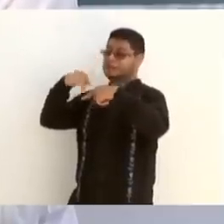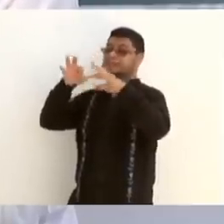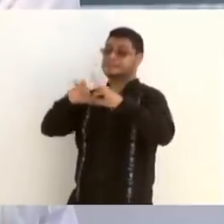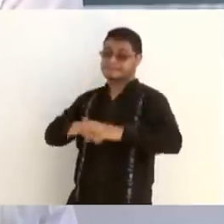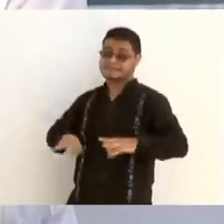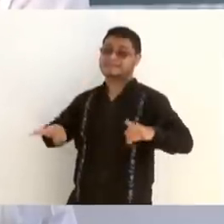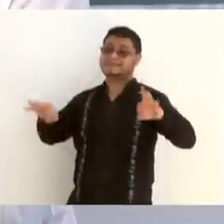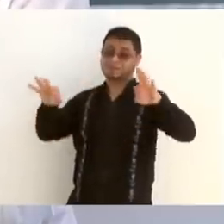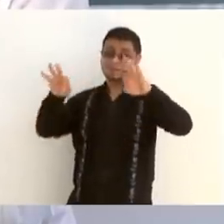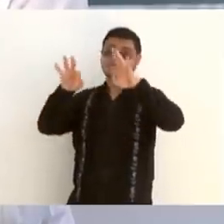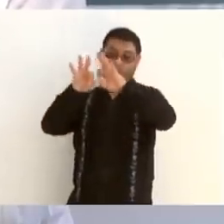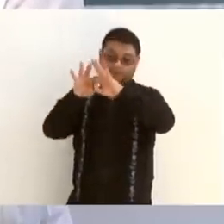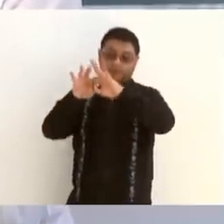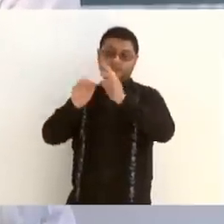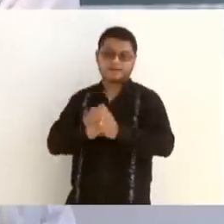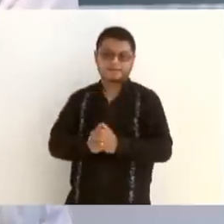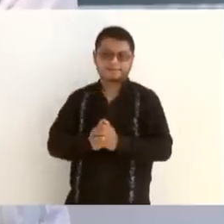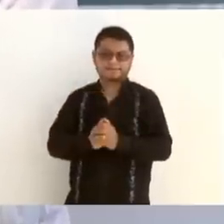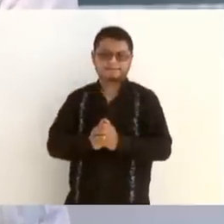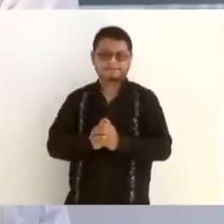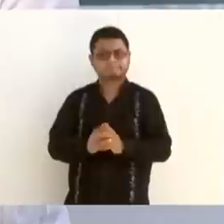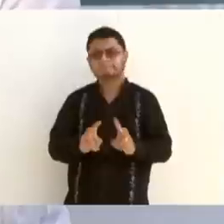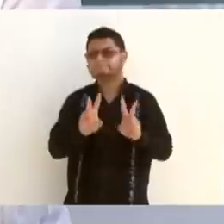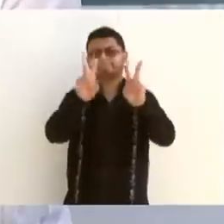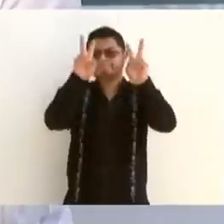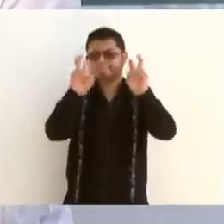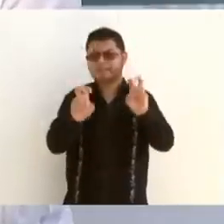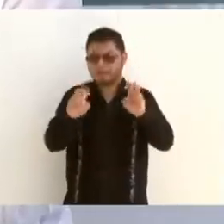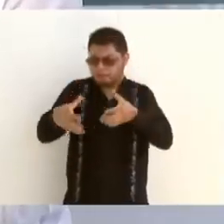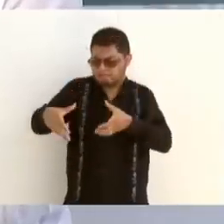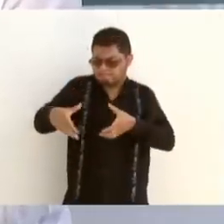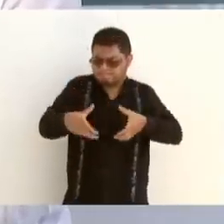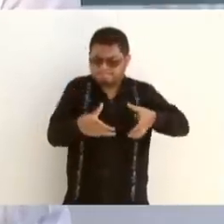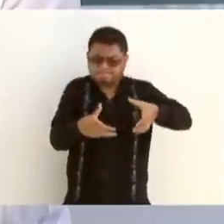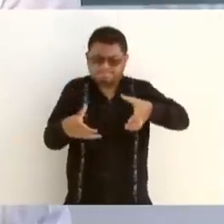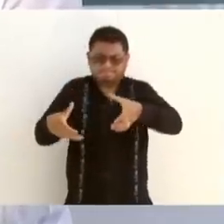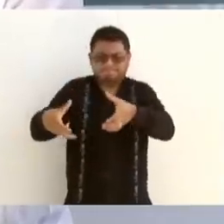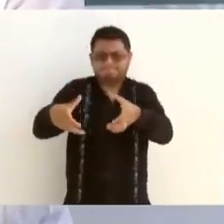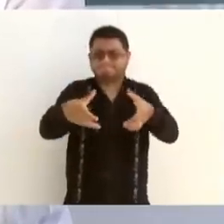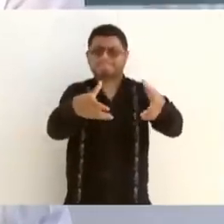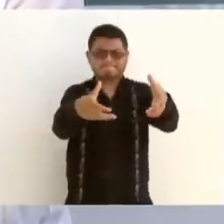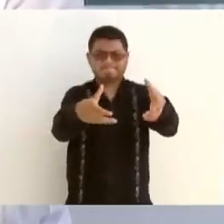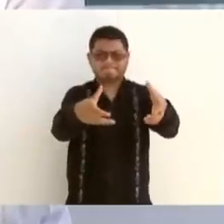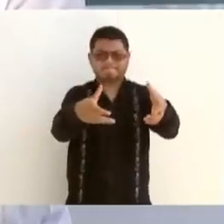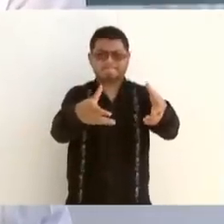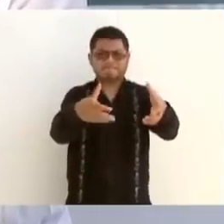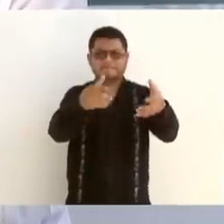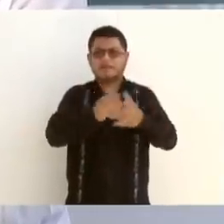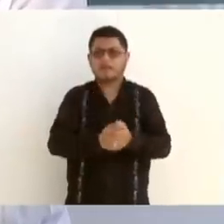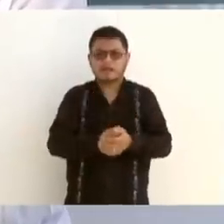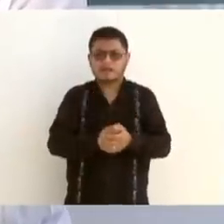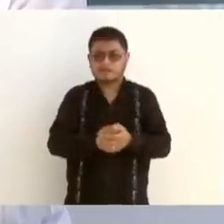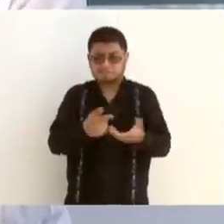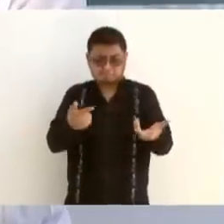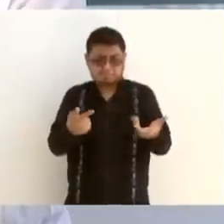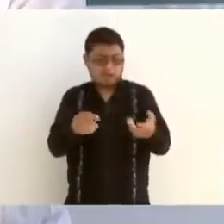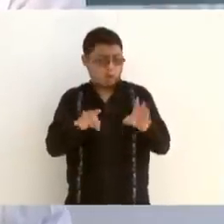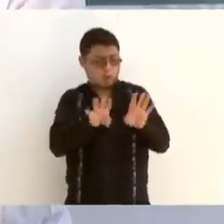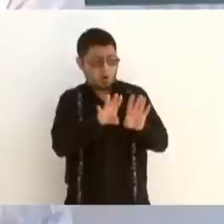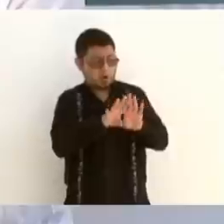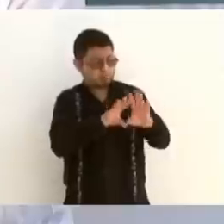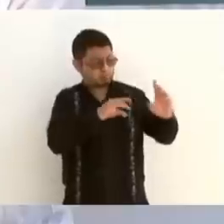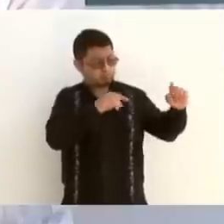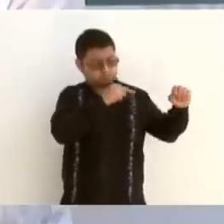En cuanto a las carreteras, quien nos comunica en el